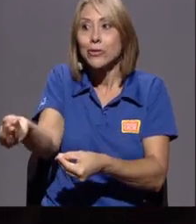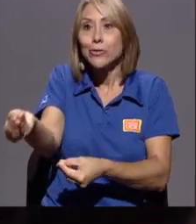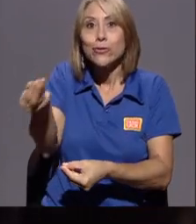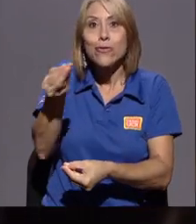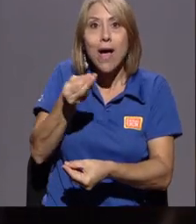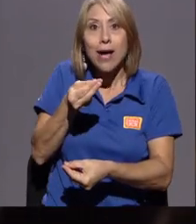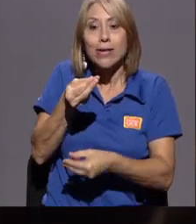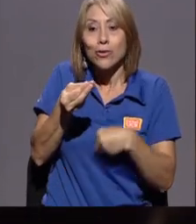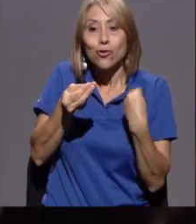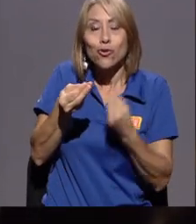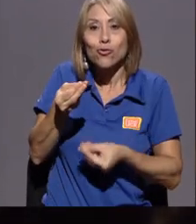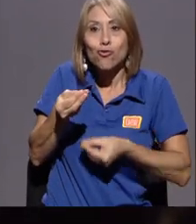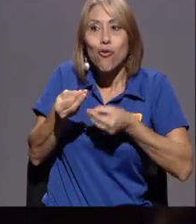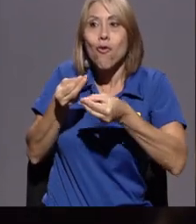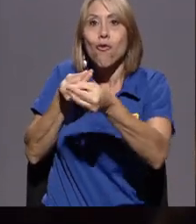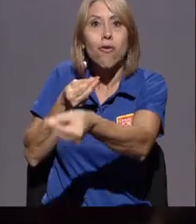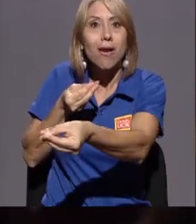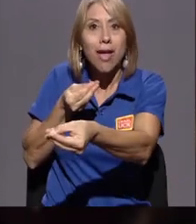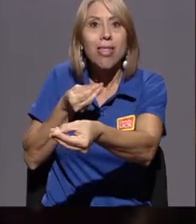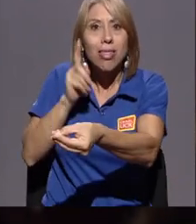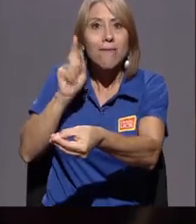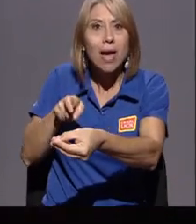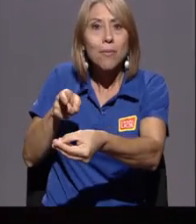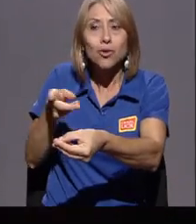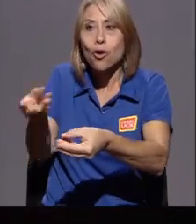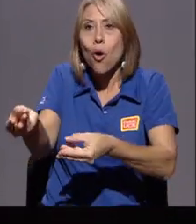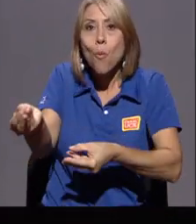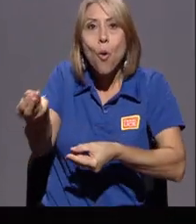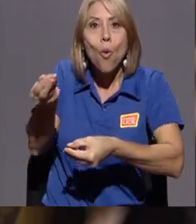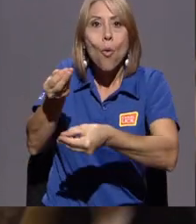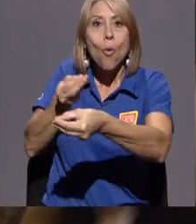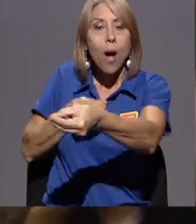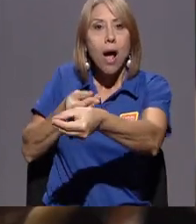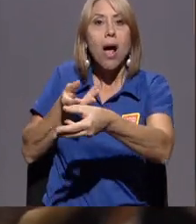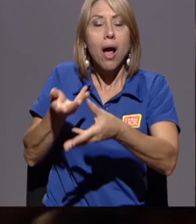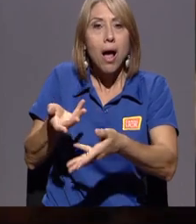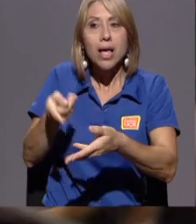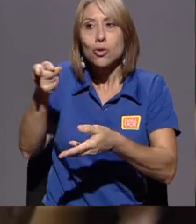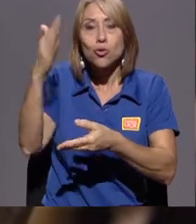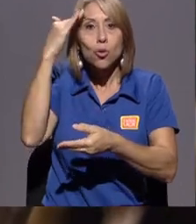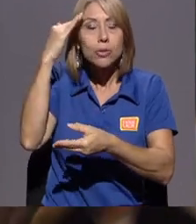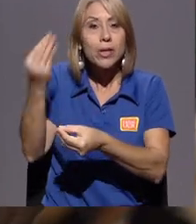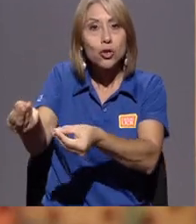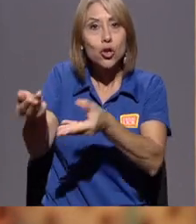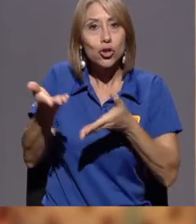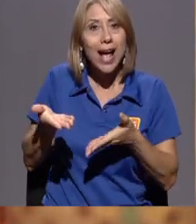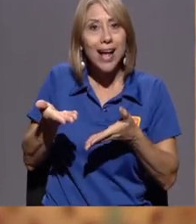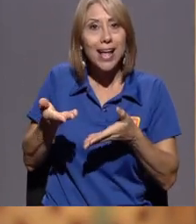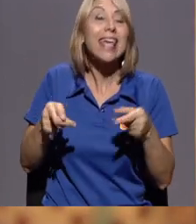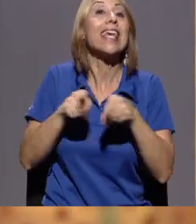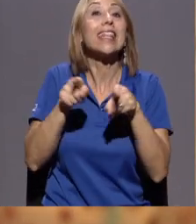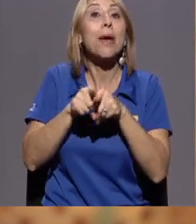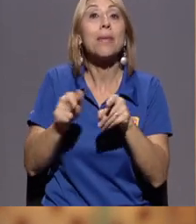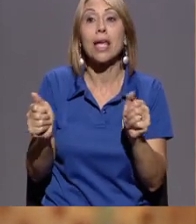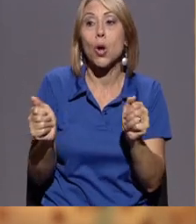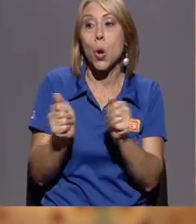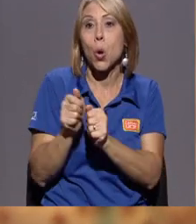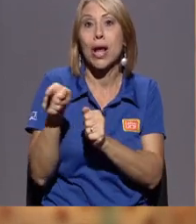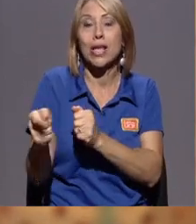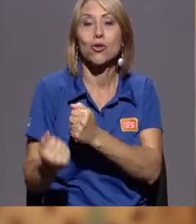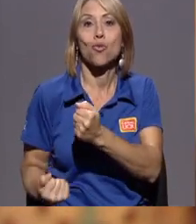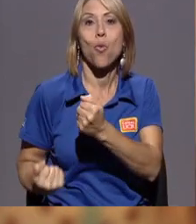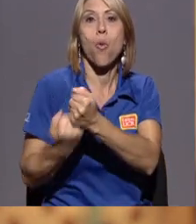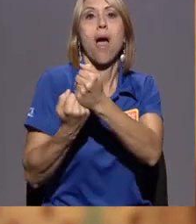esos conocimientos que ellos nos dan y también de estar junto con esos pueblos en los momentos que ellos nos necesitan.